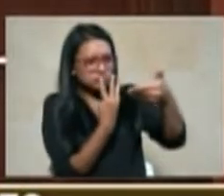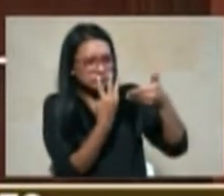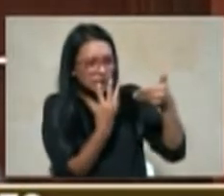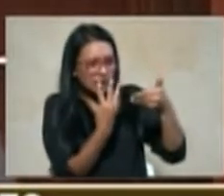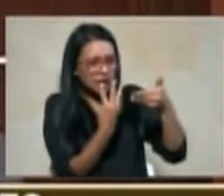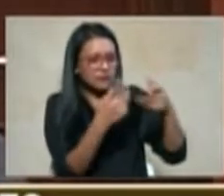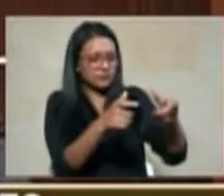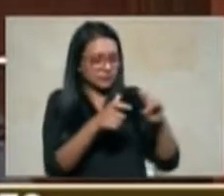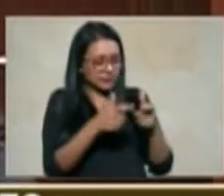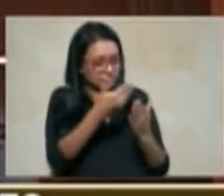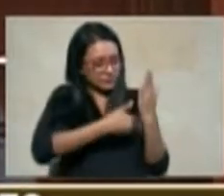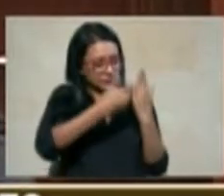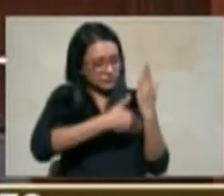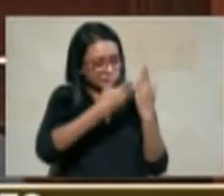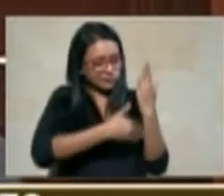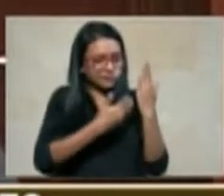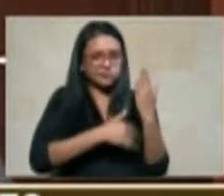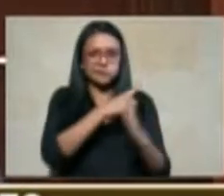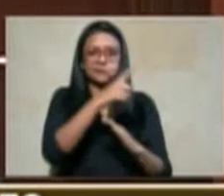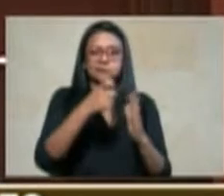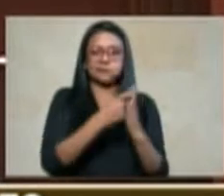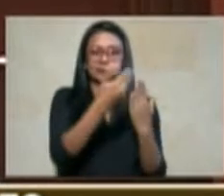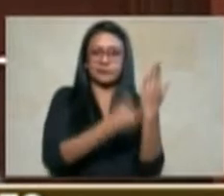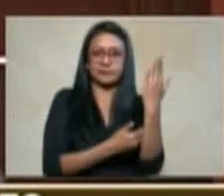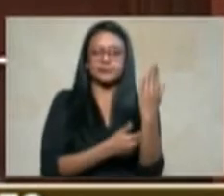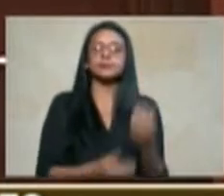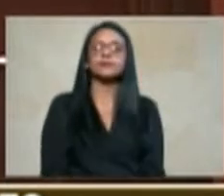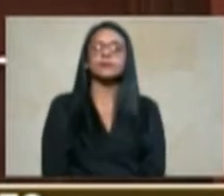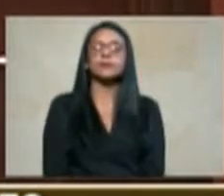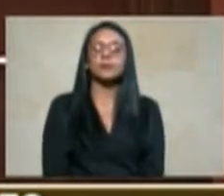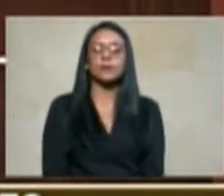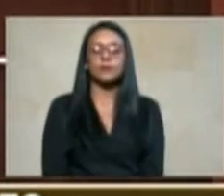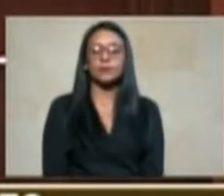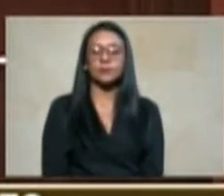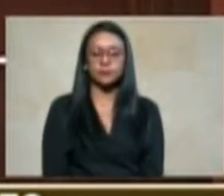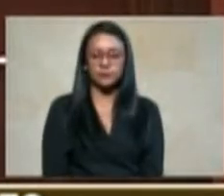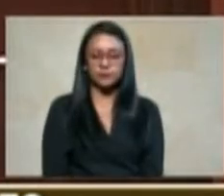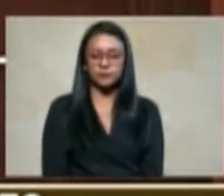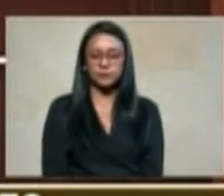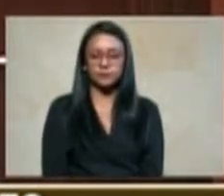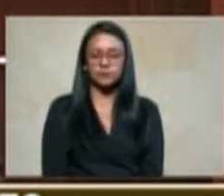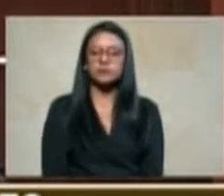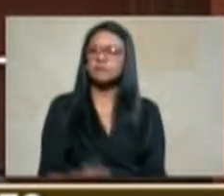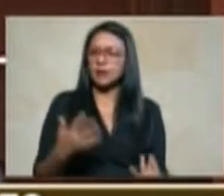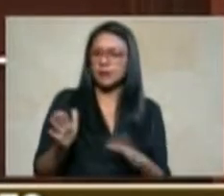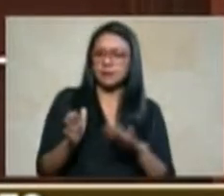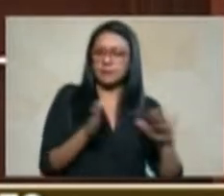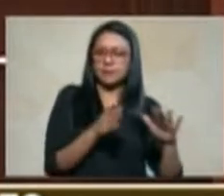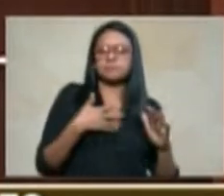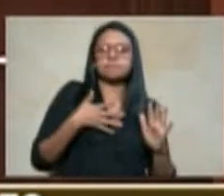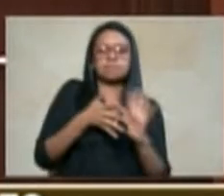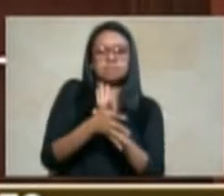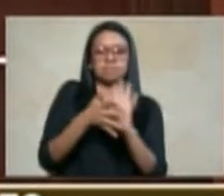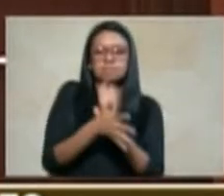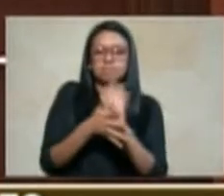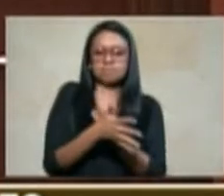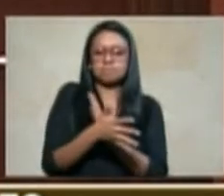llegando quiero un poco ilustrar ahora sobre la intervención del